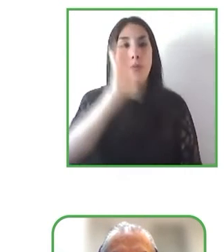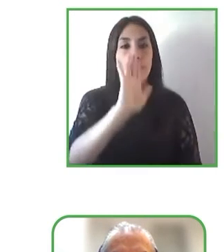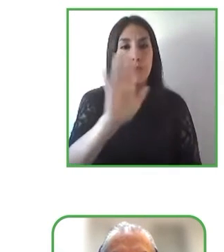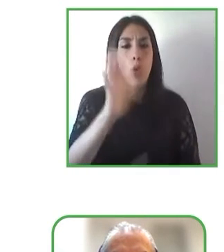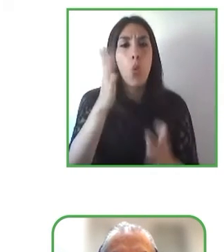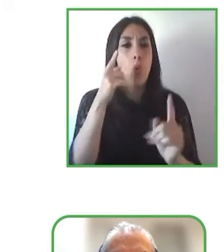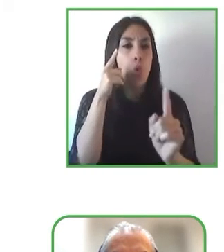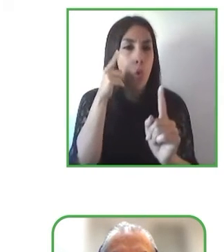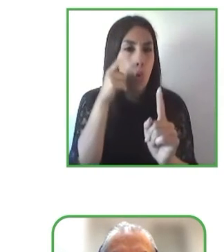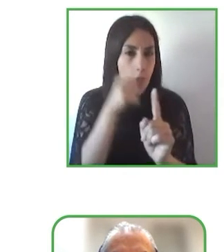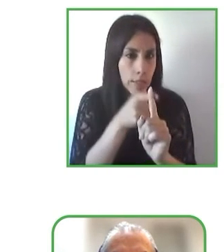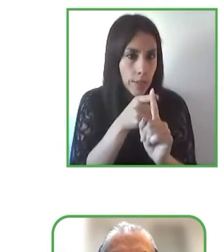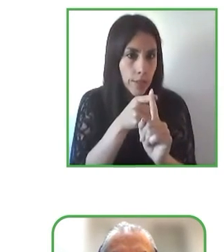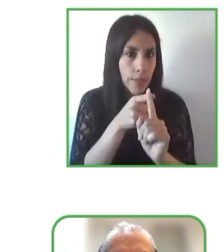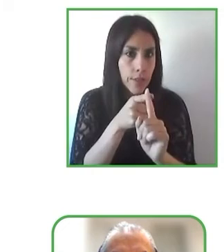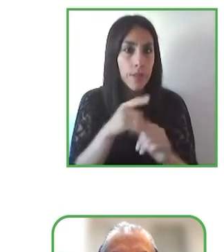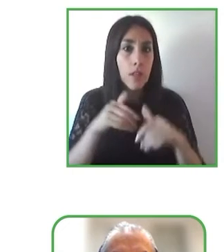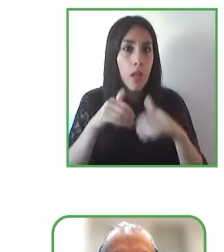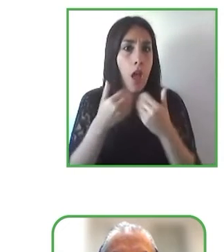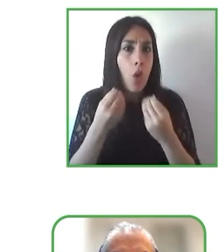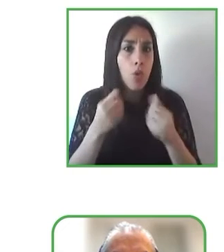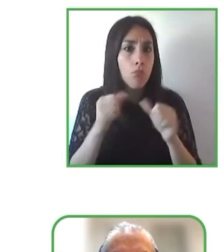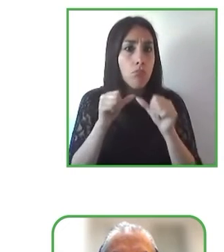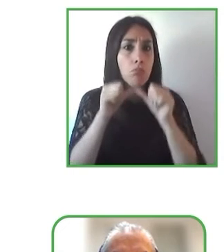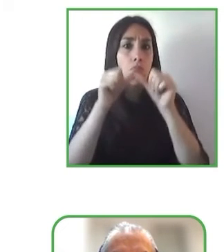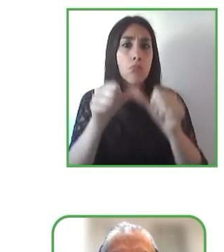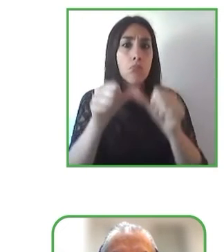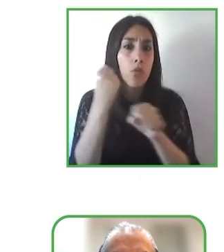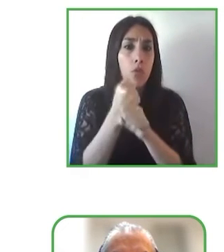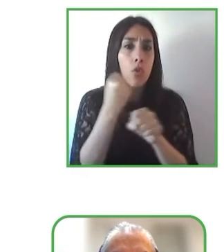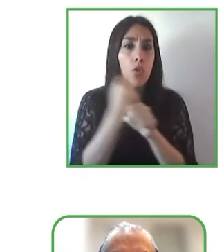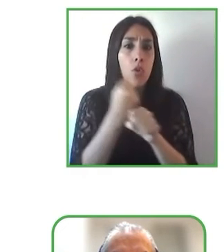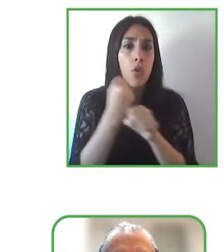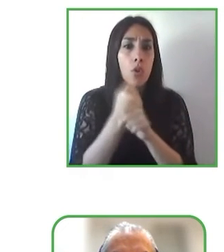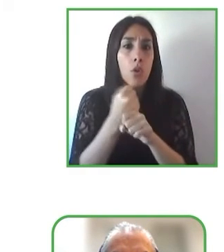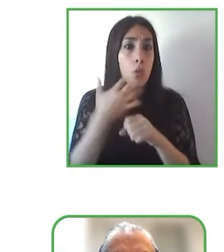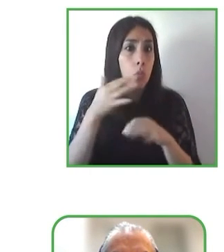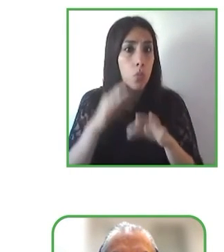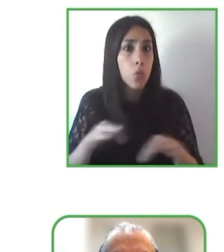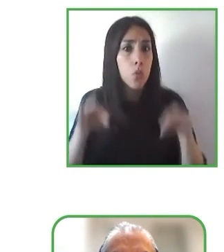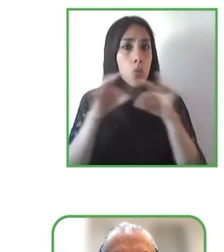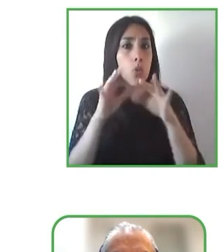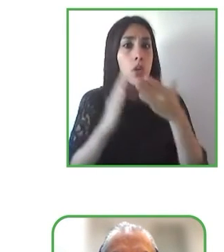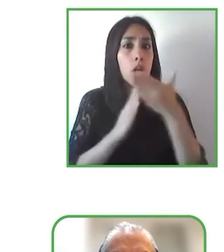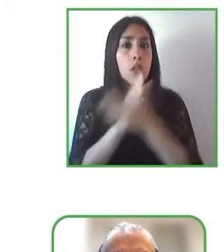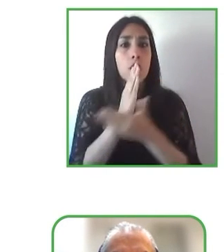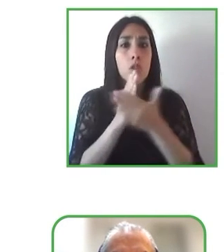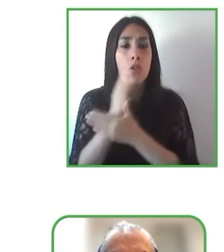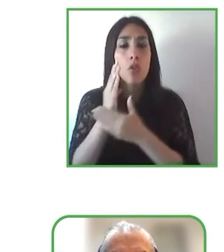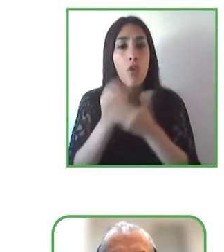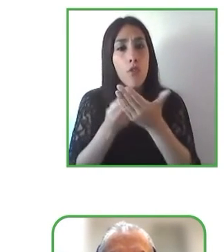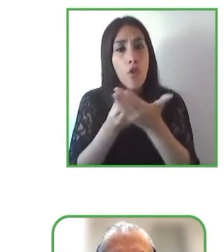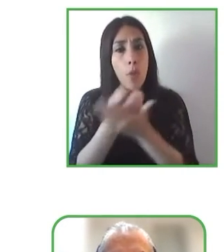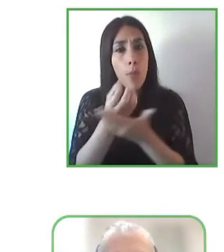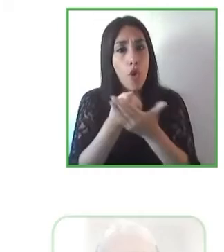importante de el acceso a la información y la accesibilidad web empezamos con Alexandra